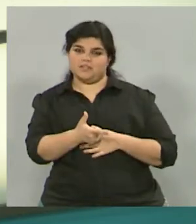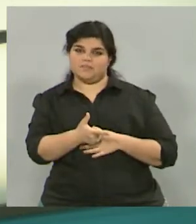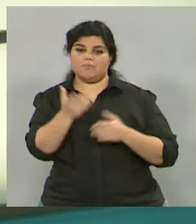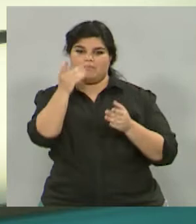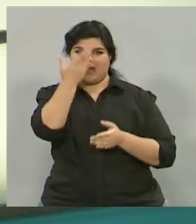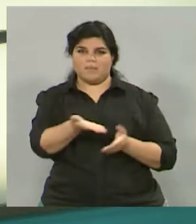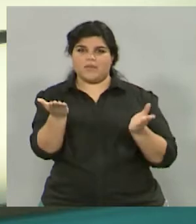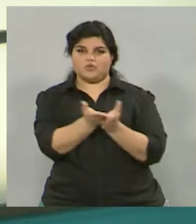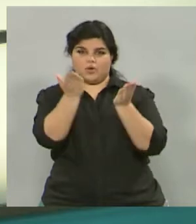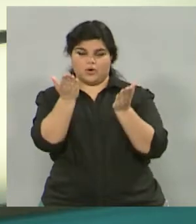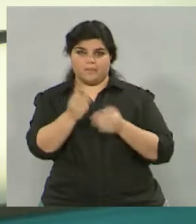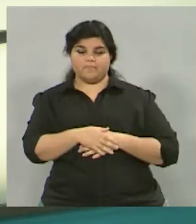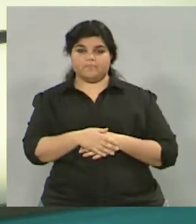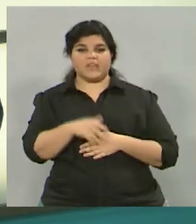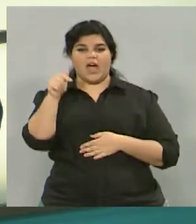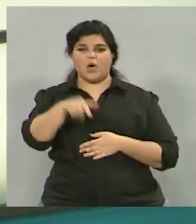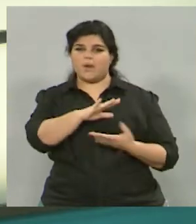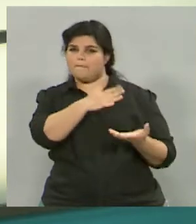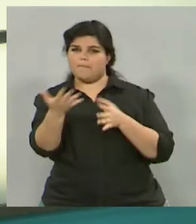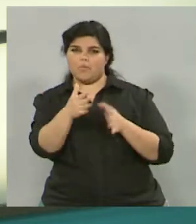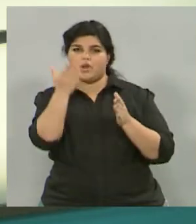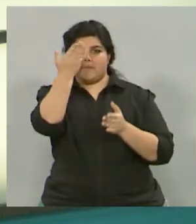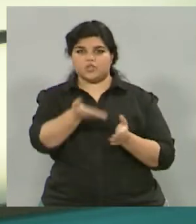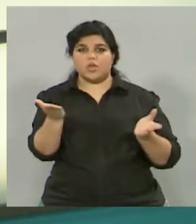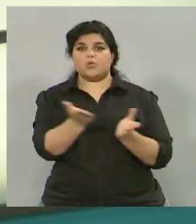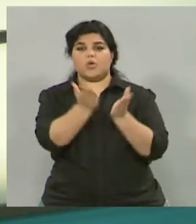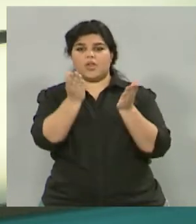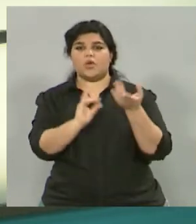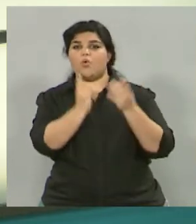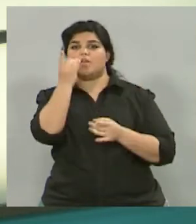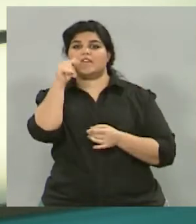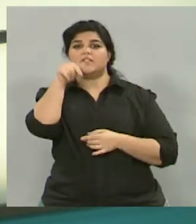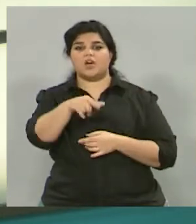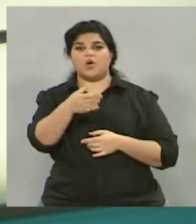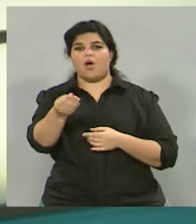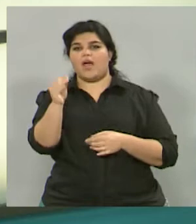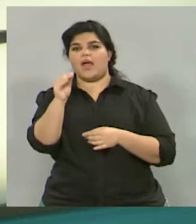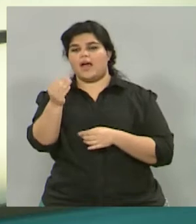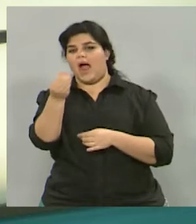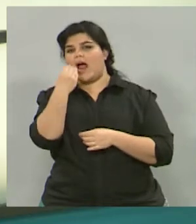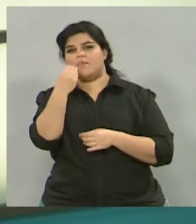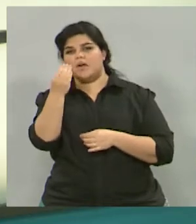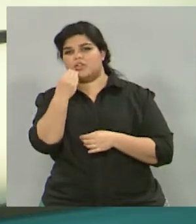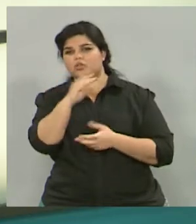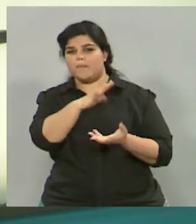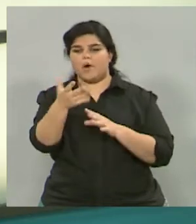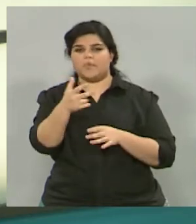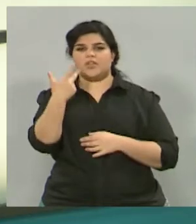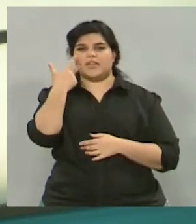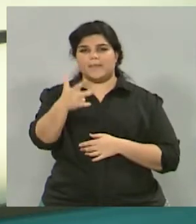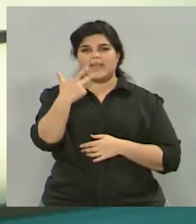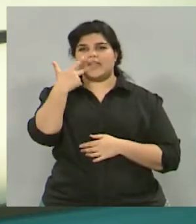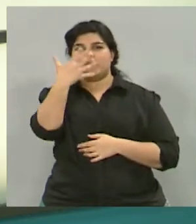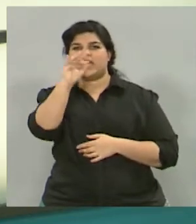Hoy hablamos en promedio para un estudiante universitario de una canasta alimentaria que está en el orden de los 3.000 a 3